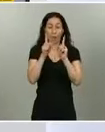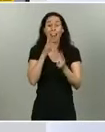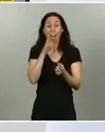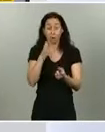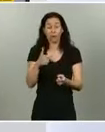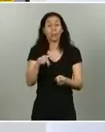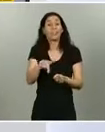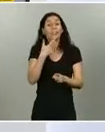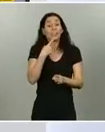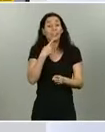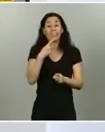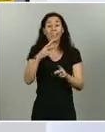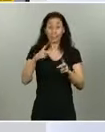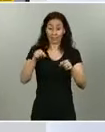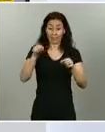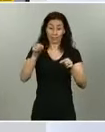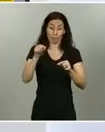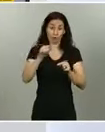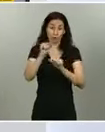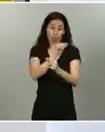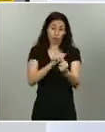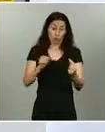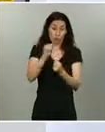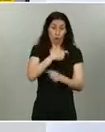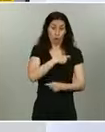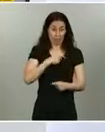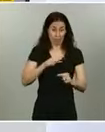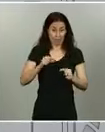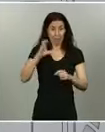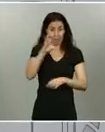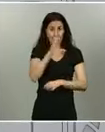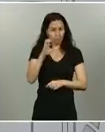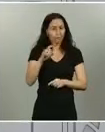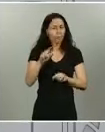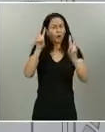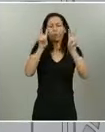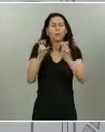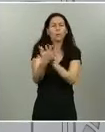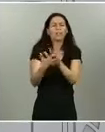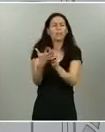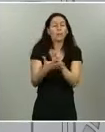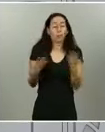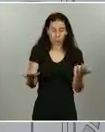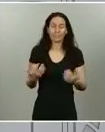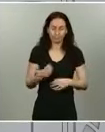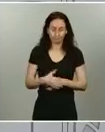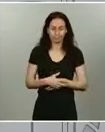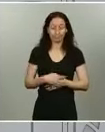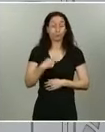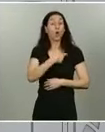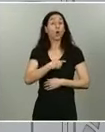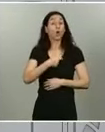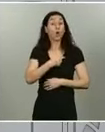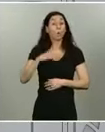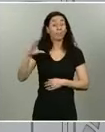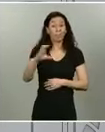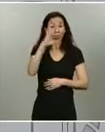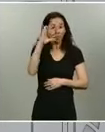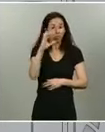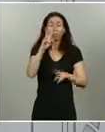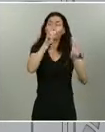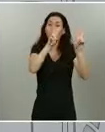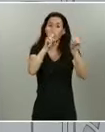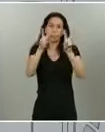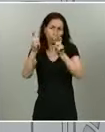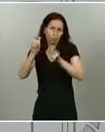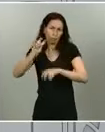se están debatiendo en el Comité Científico? Sí, bueno, en el Comité Científico hay varios aspectos que son de muchísimo interés.